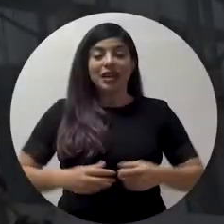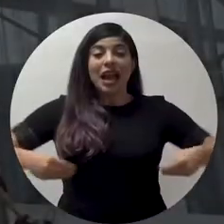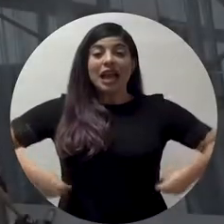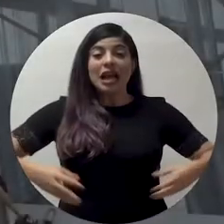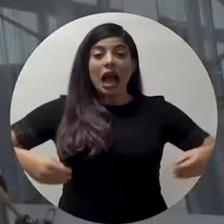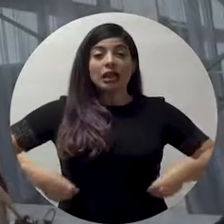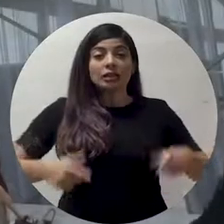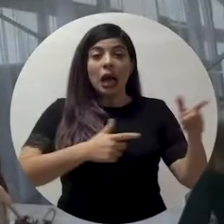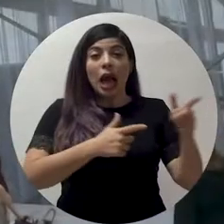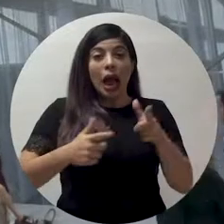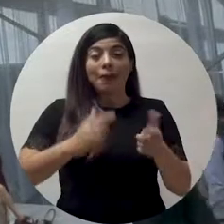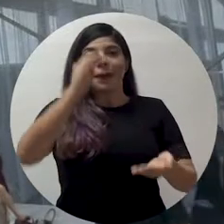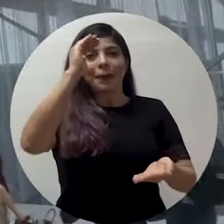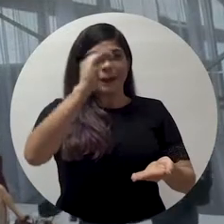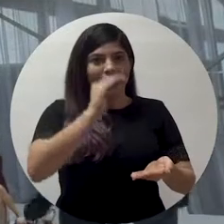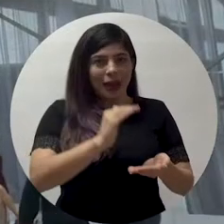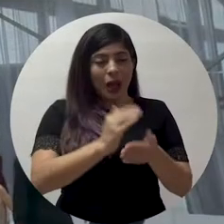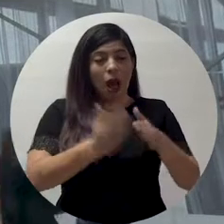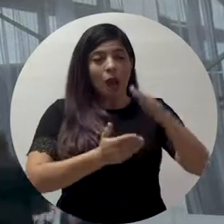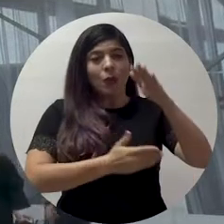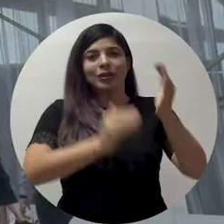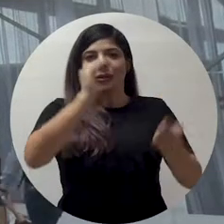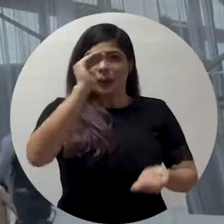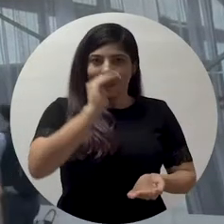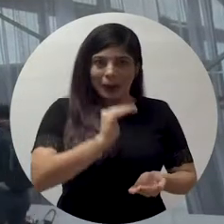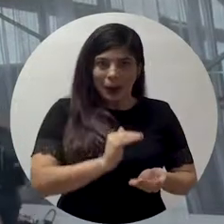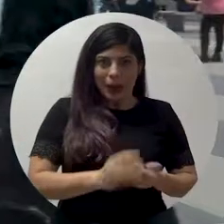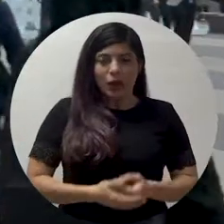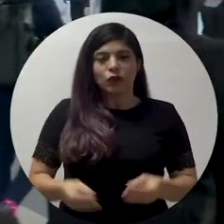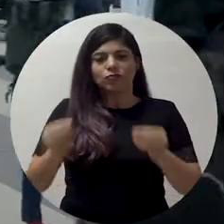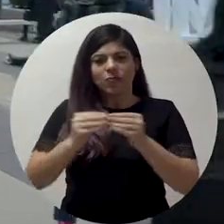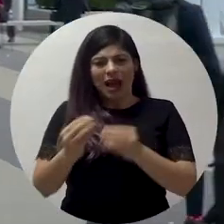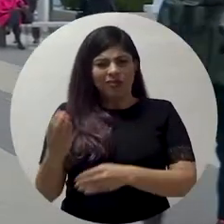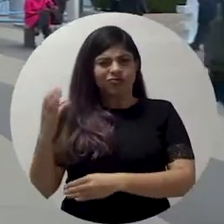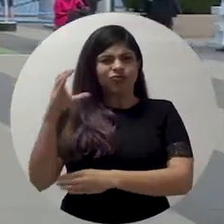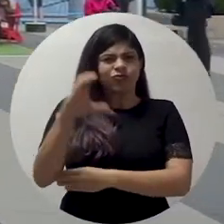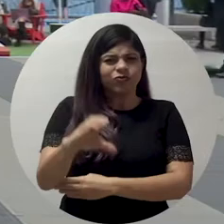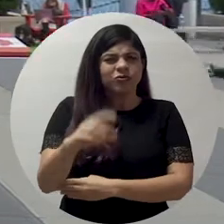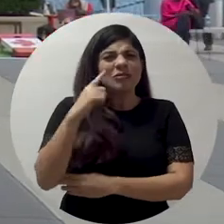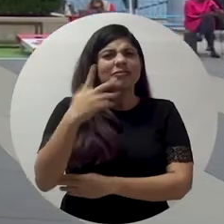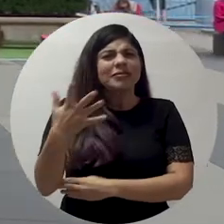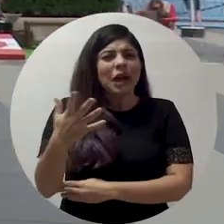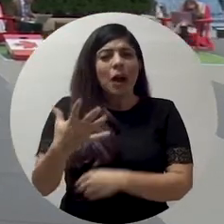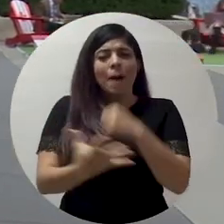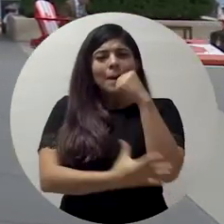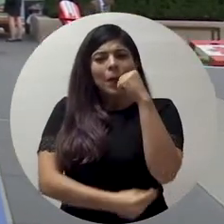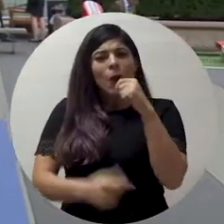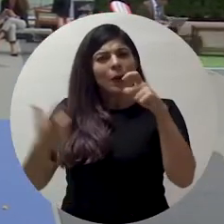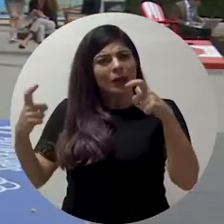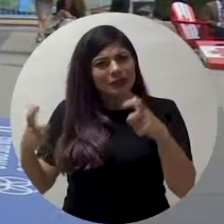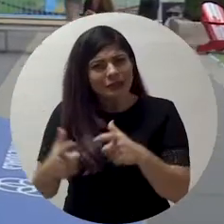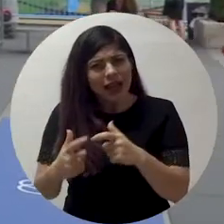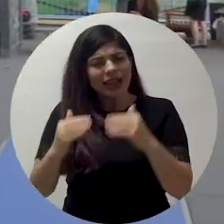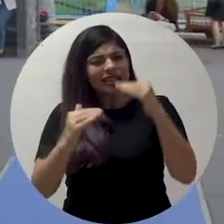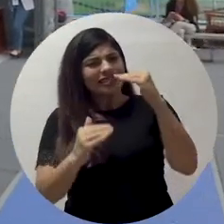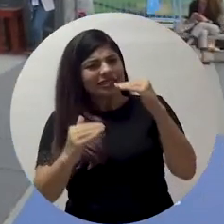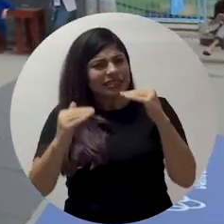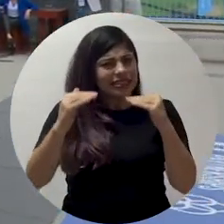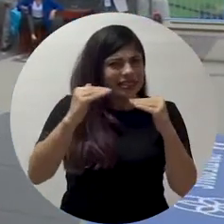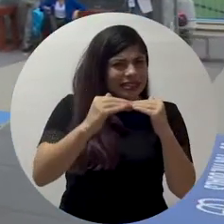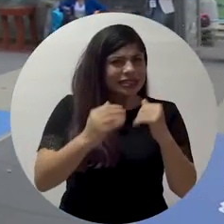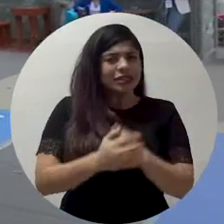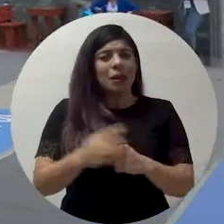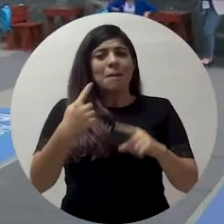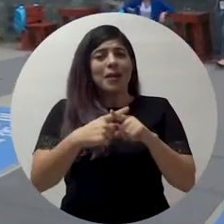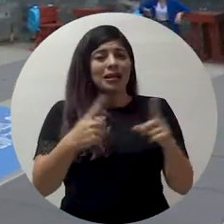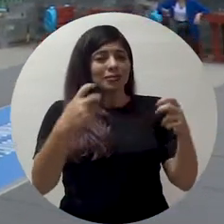Menos gasto en armamento o acumulación y más inversión en la lucha contra la pobreza, la desigualdad